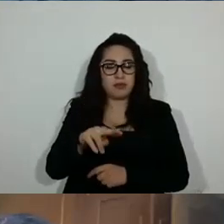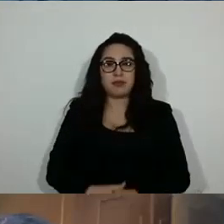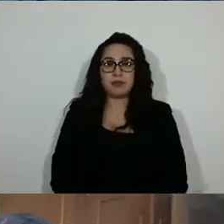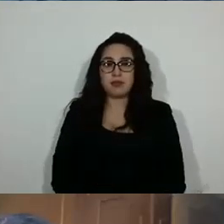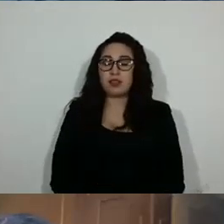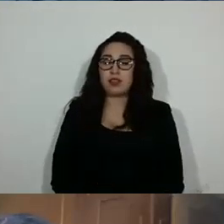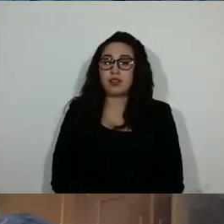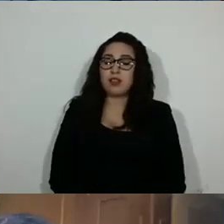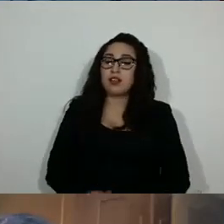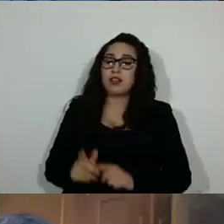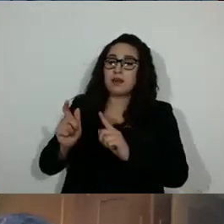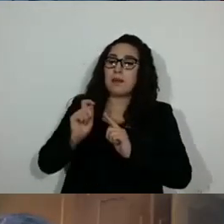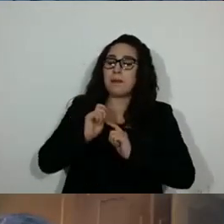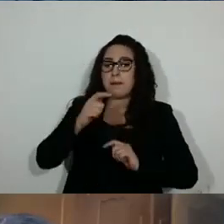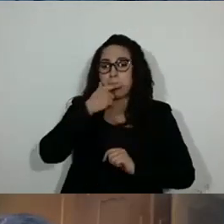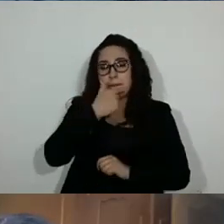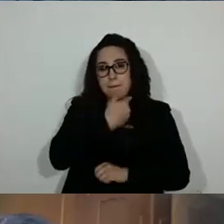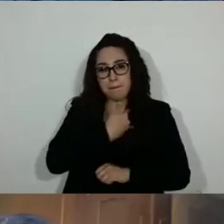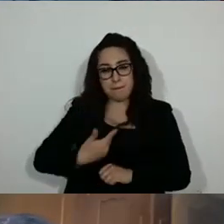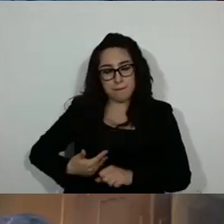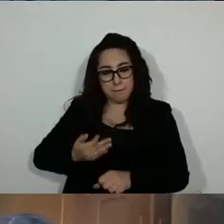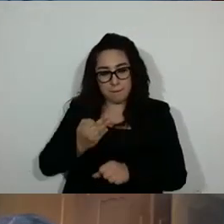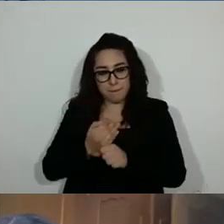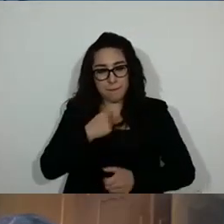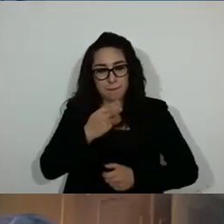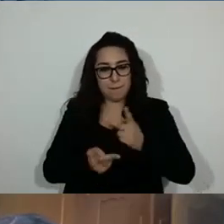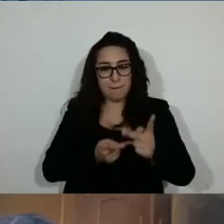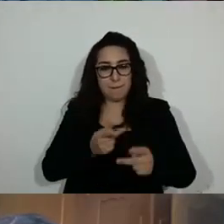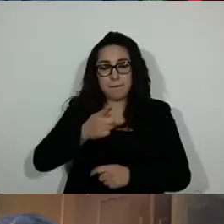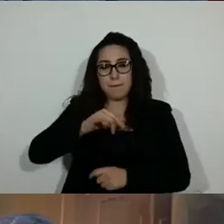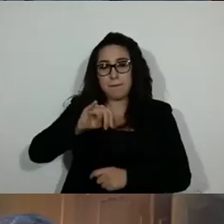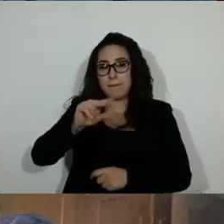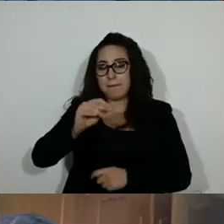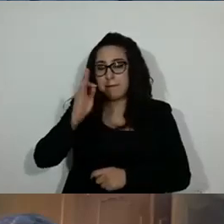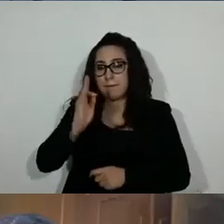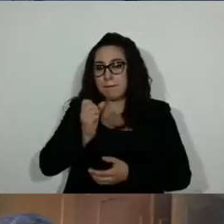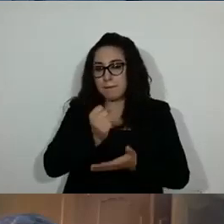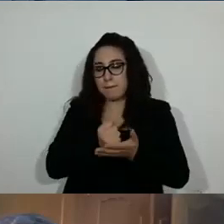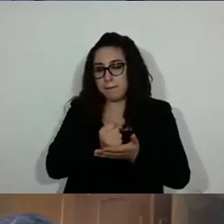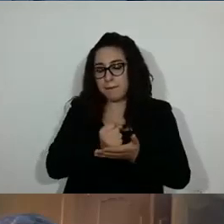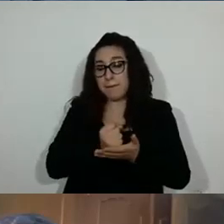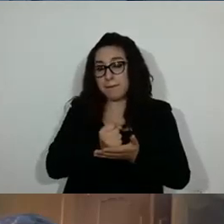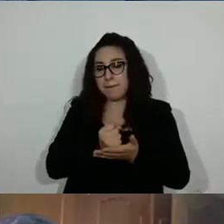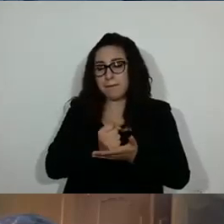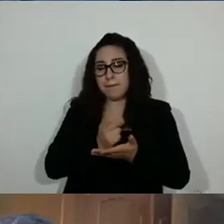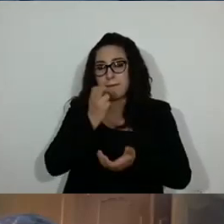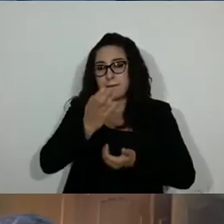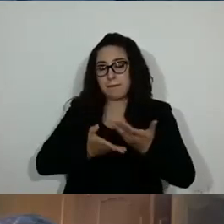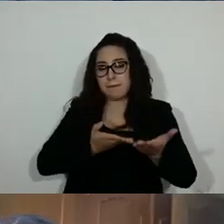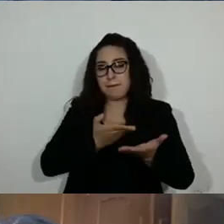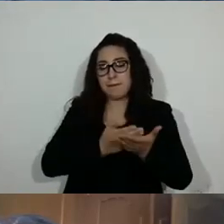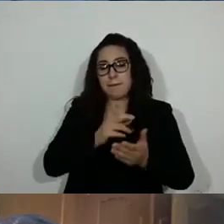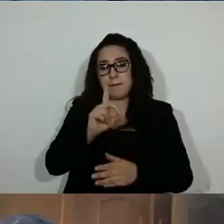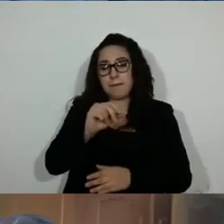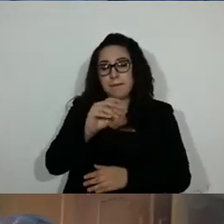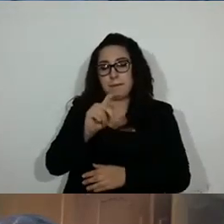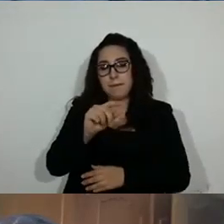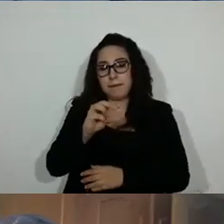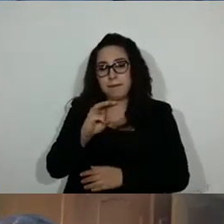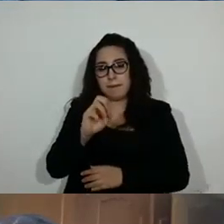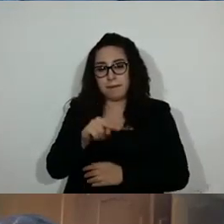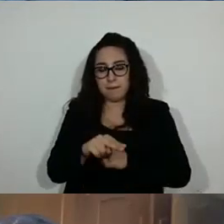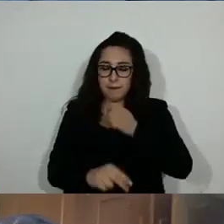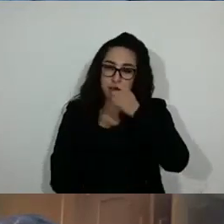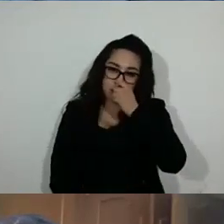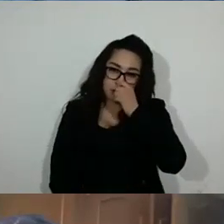la presidencia, se procederá a recabar la votación nominal de dictamen de referencia, sometiéndolo a consideración,